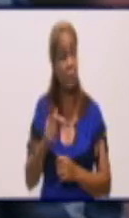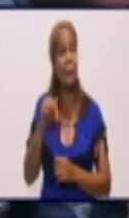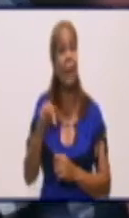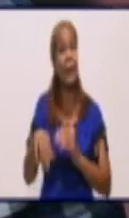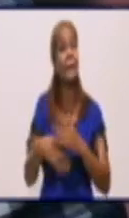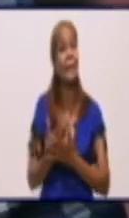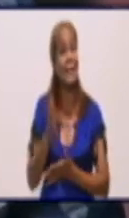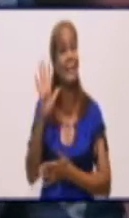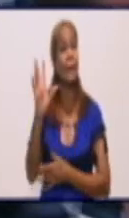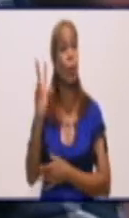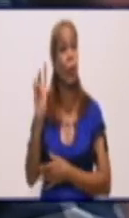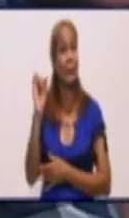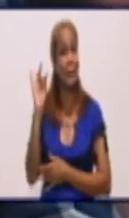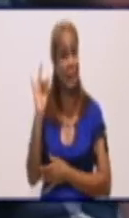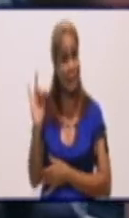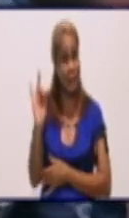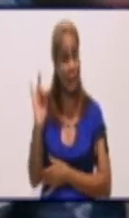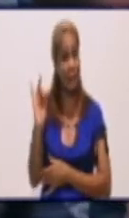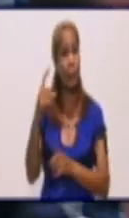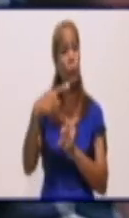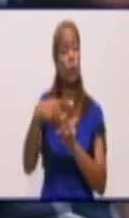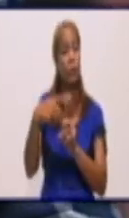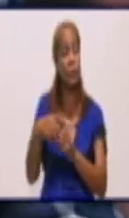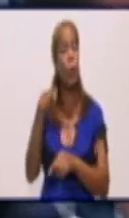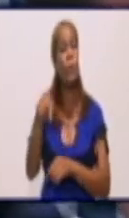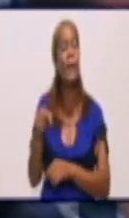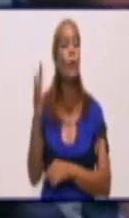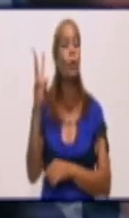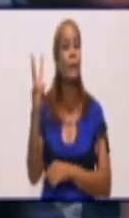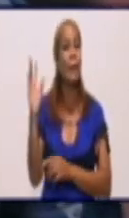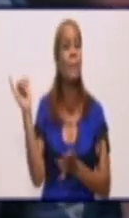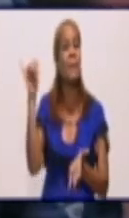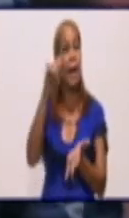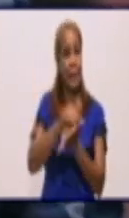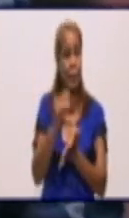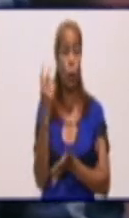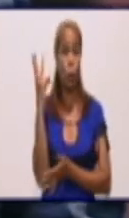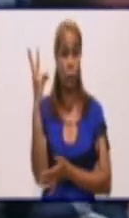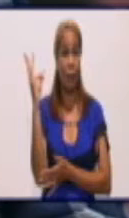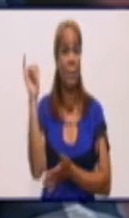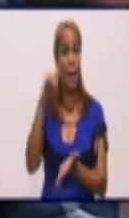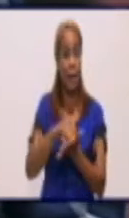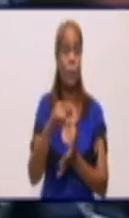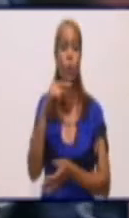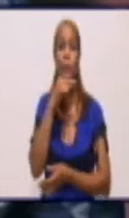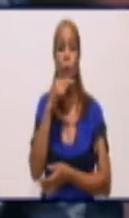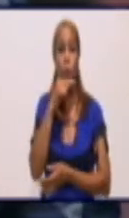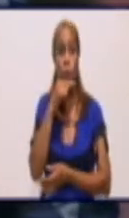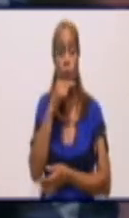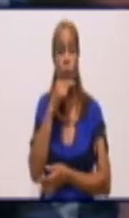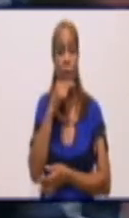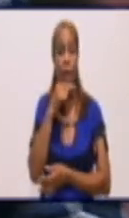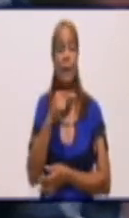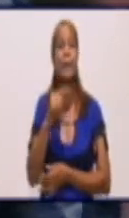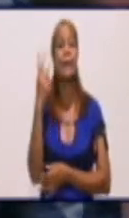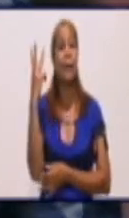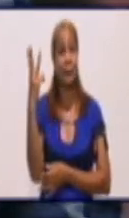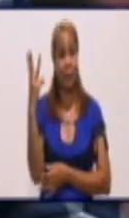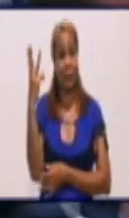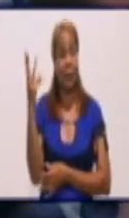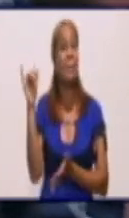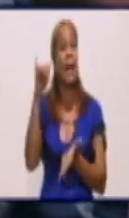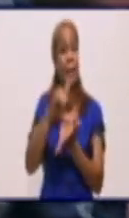57. De ellos, tres son viajeros internacionales, de Rusia los tres, y los tres también son del municipio Manzanillo.